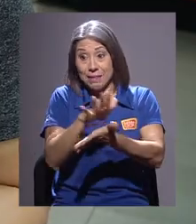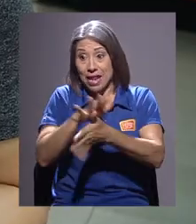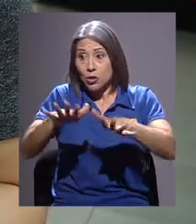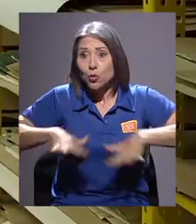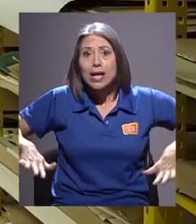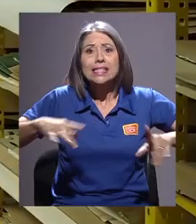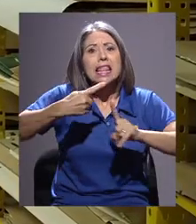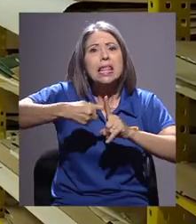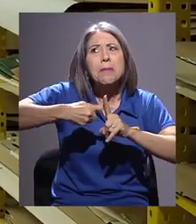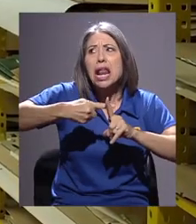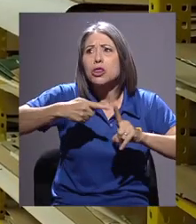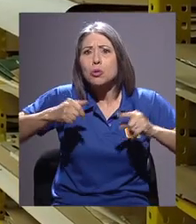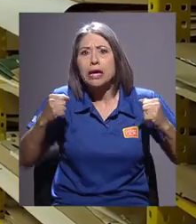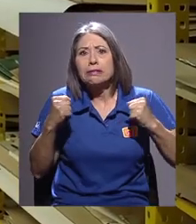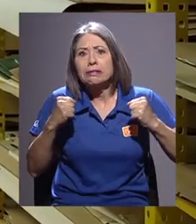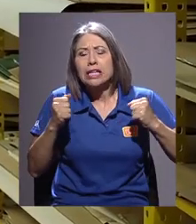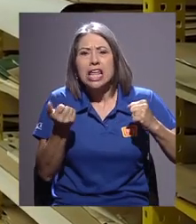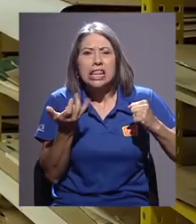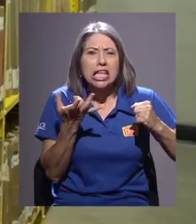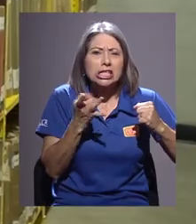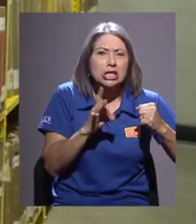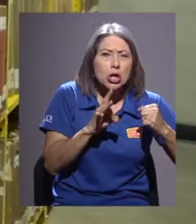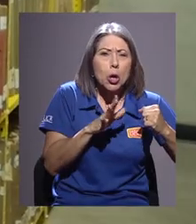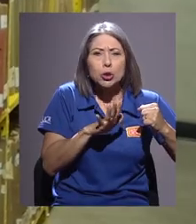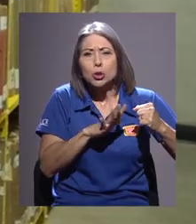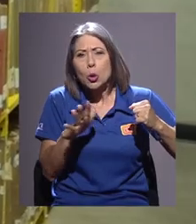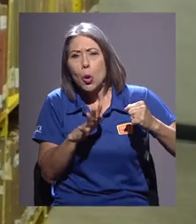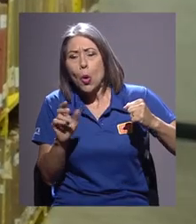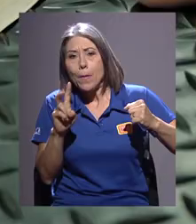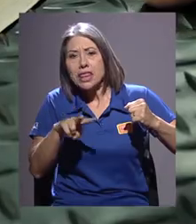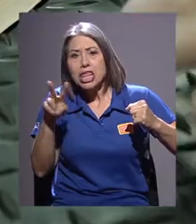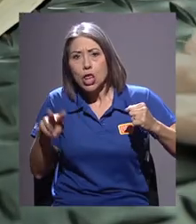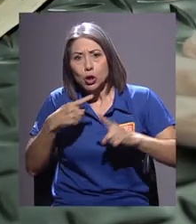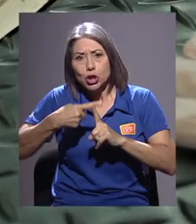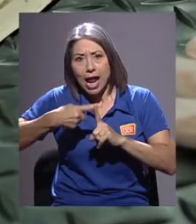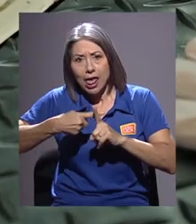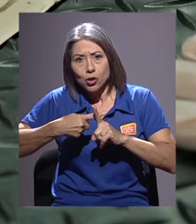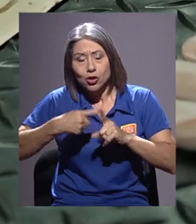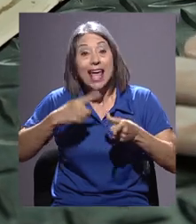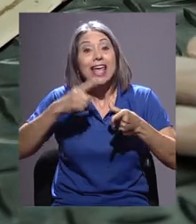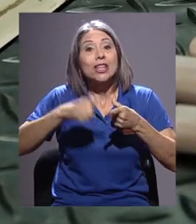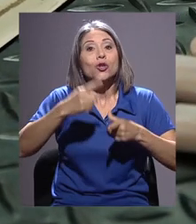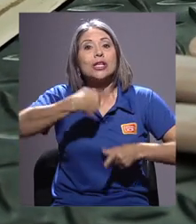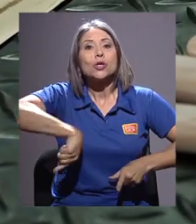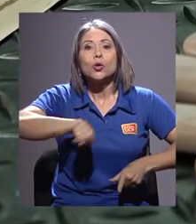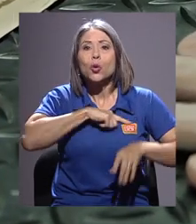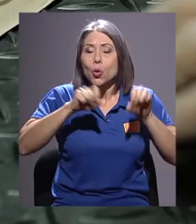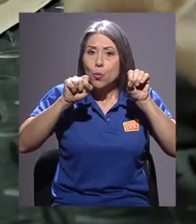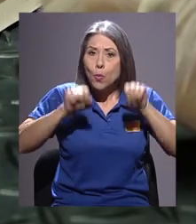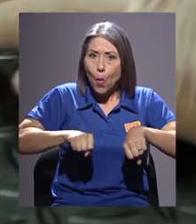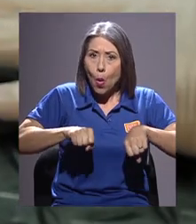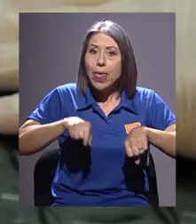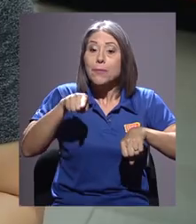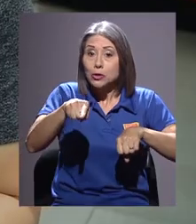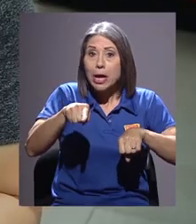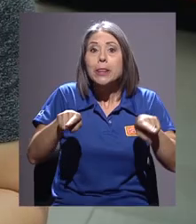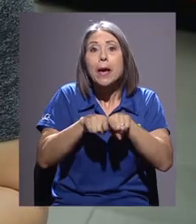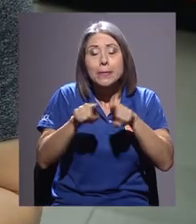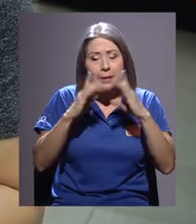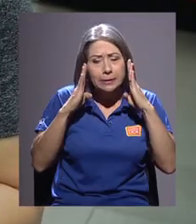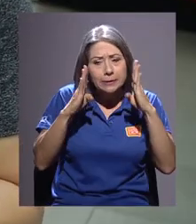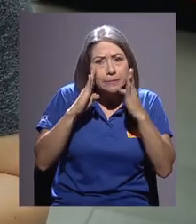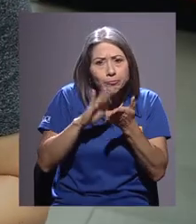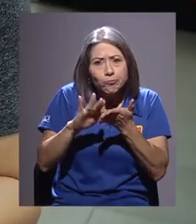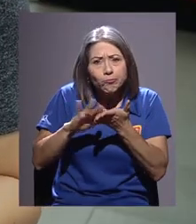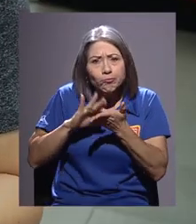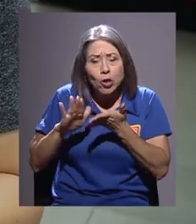una temperatura que oscila de 18 o 22 grados. Eso hace que nosotros podamos también hacer una intervención al documento.